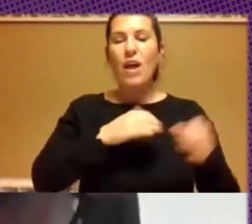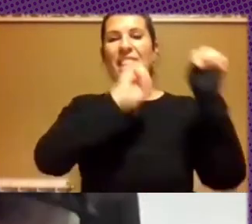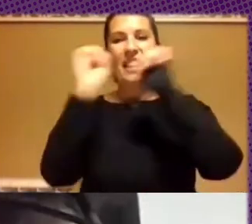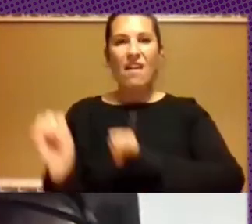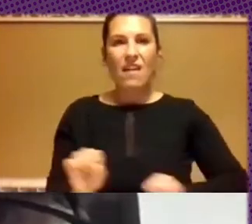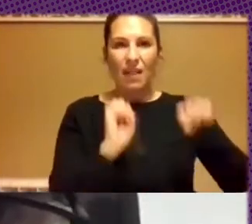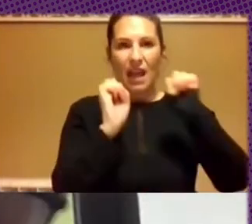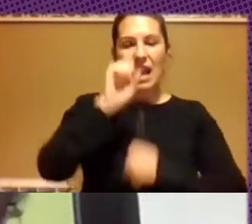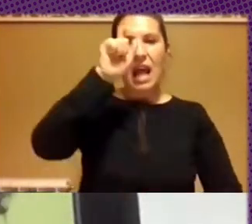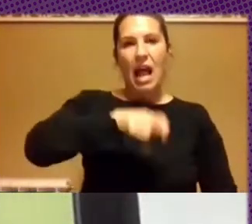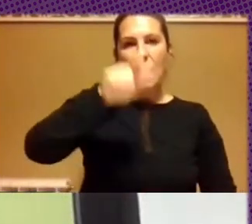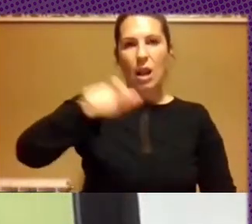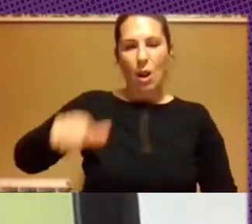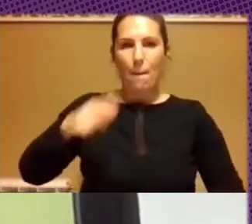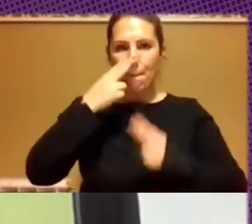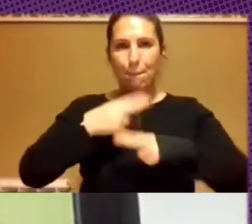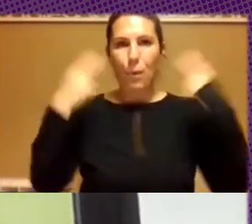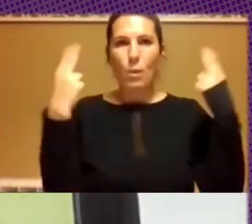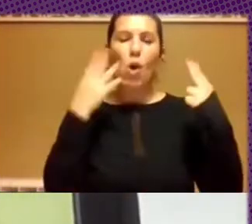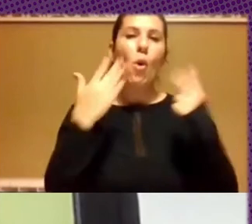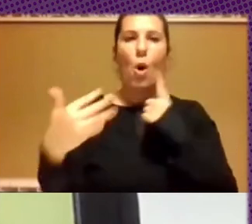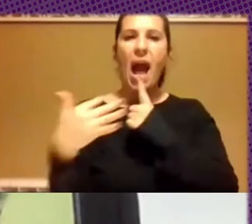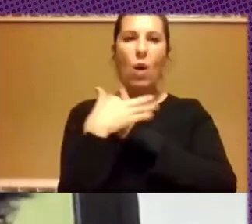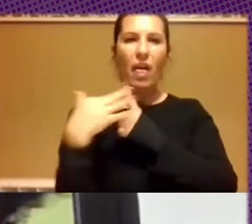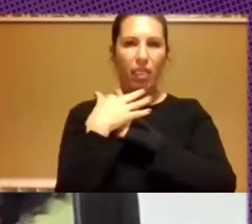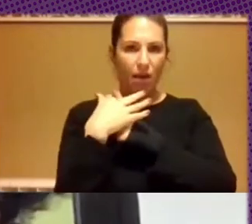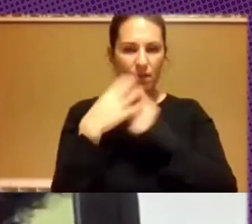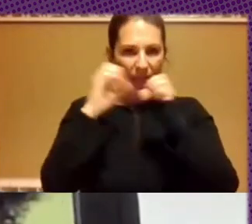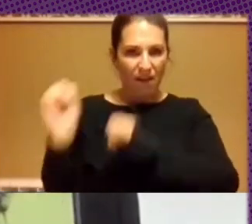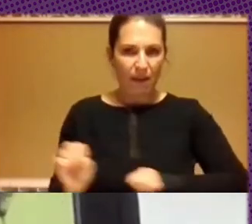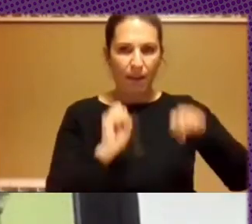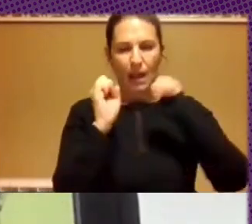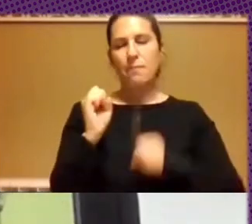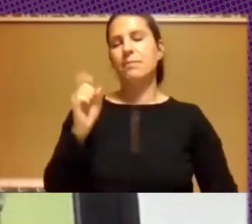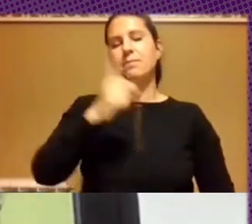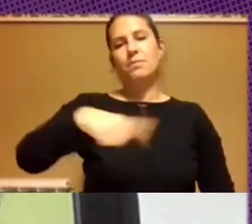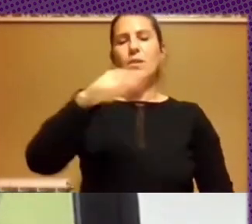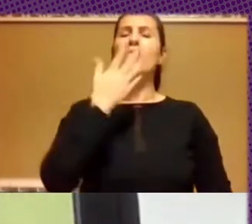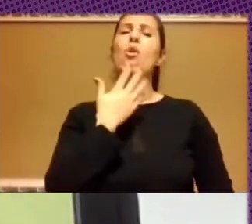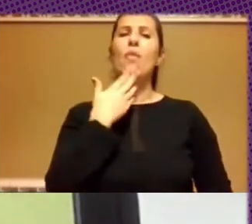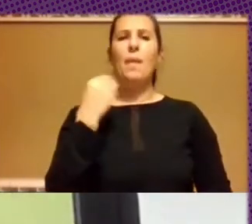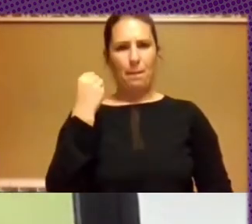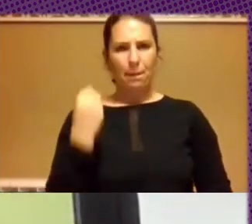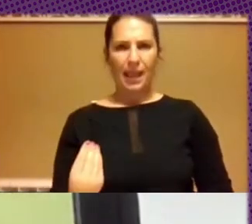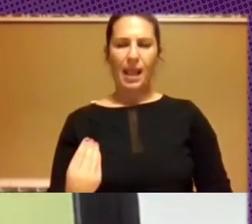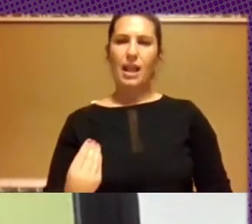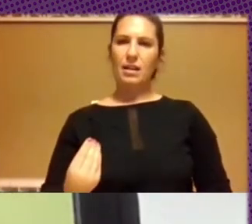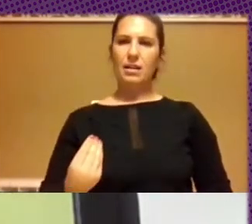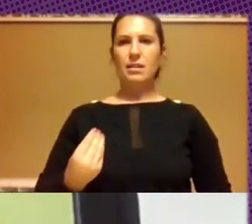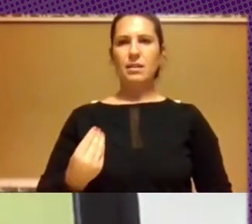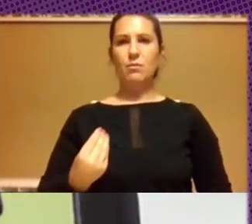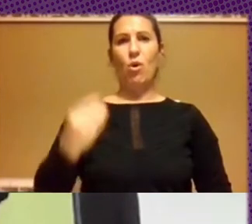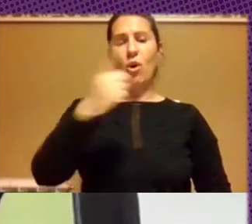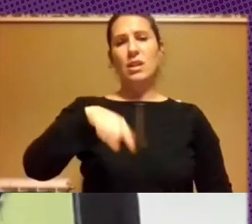la defensoría de las audiencias. Para que ustedes tengan idea, y ustedes bien lo conocen, en la experiencia europea es un tipo